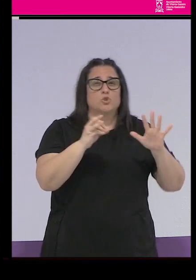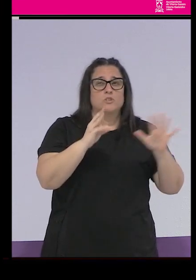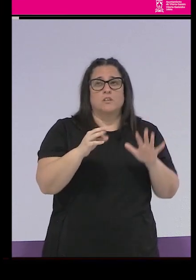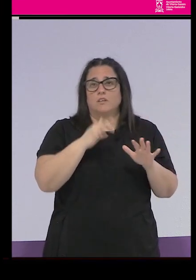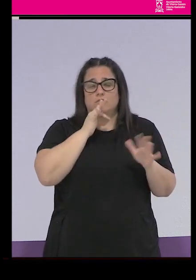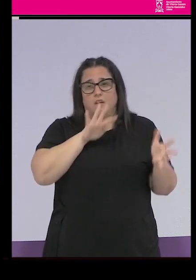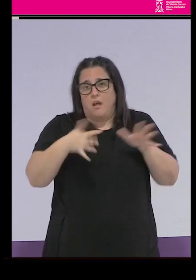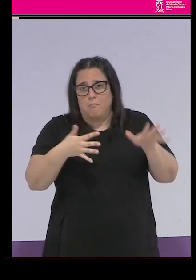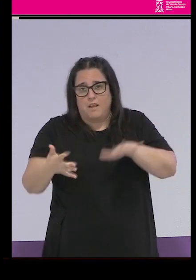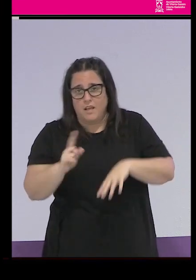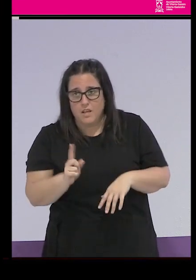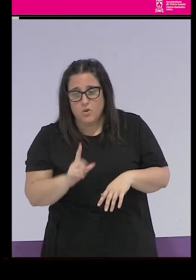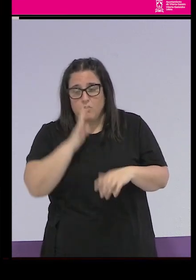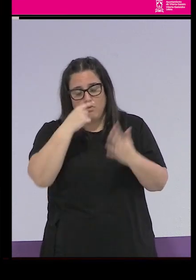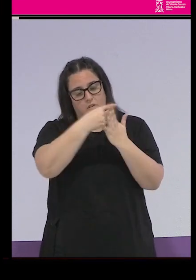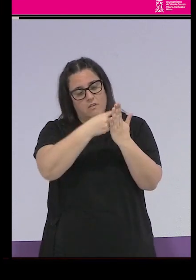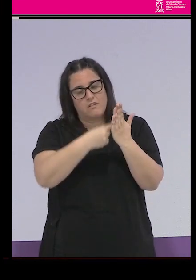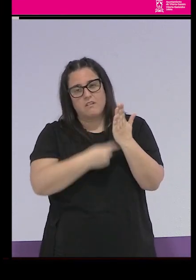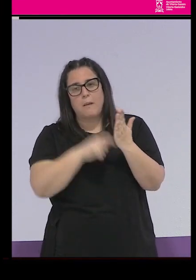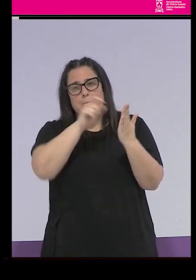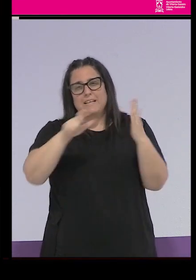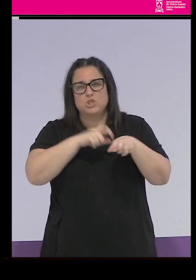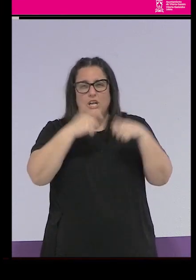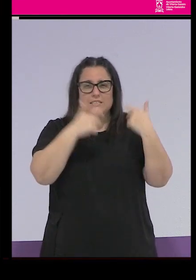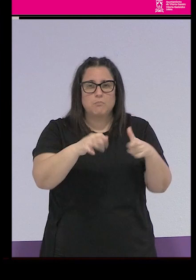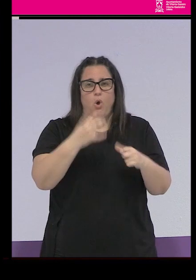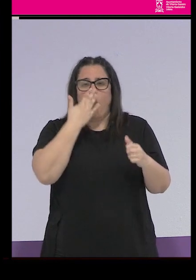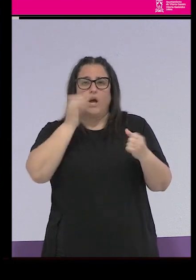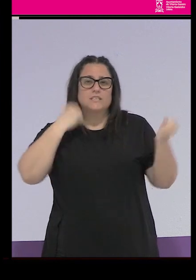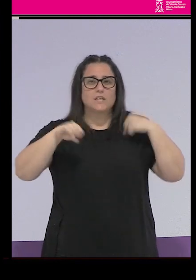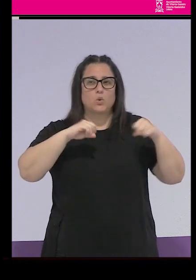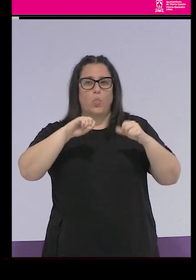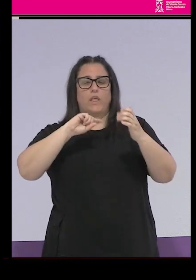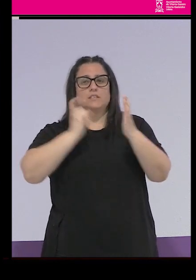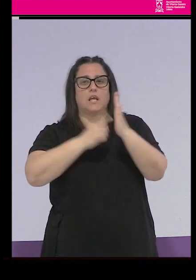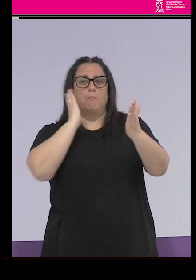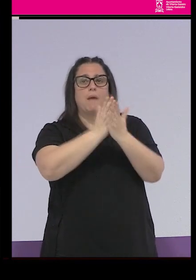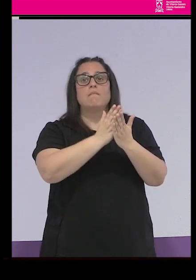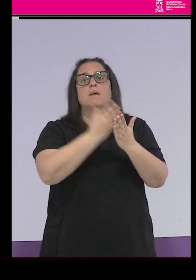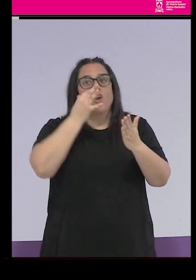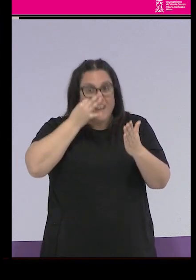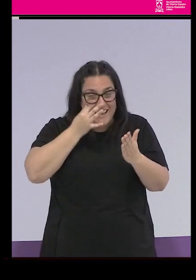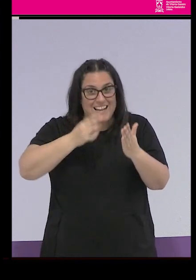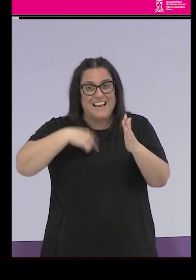los supuestos de tipos de personas y de actitudes a quienes se les podía aplicar la ley, pero la ley como tal no desaparece del ordenamiento jurídico hasta